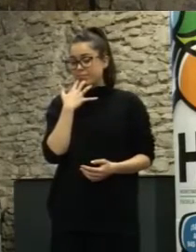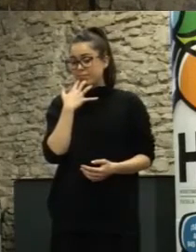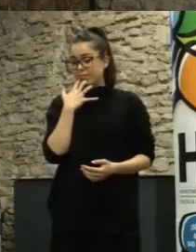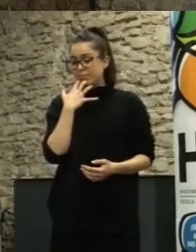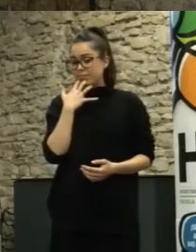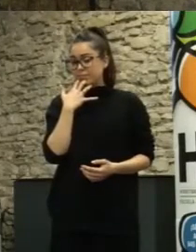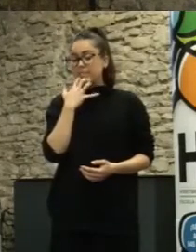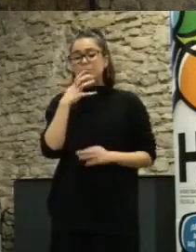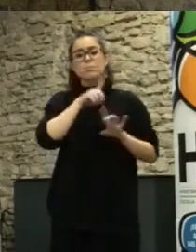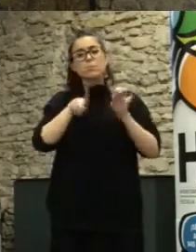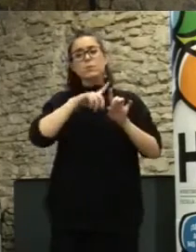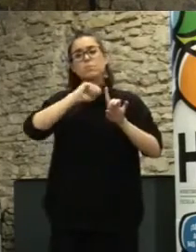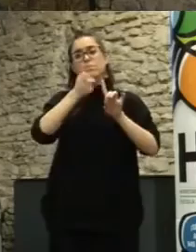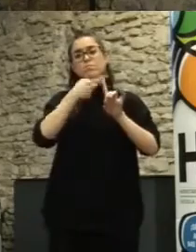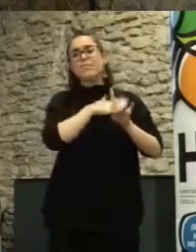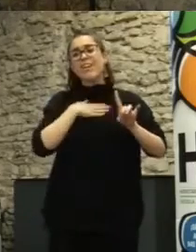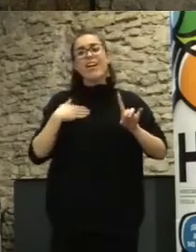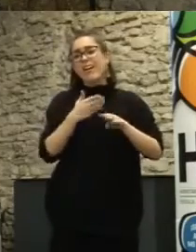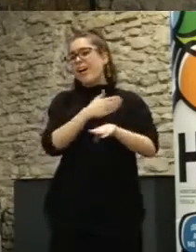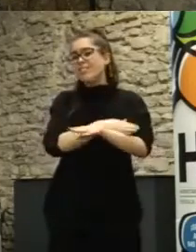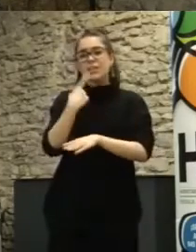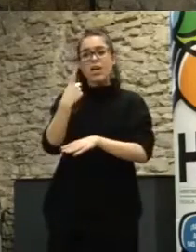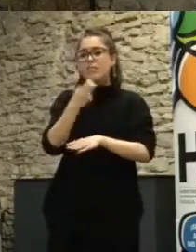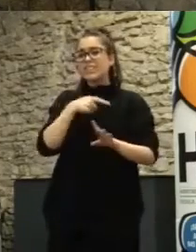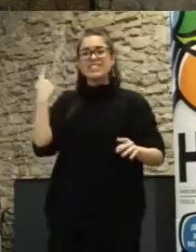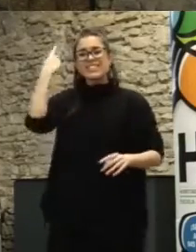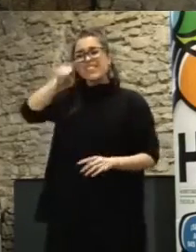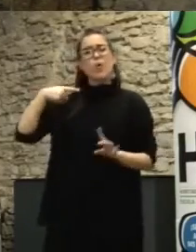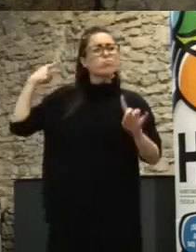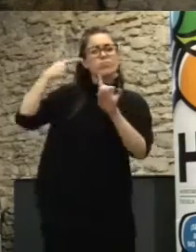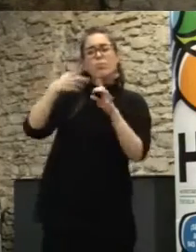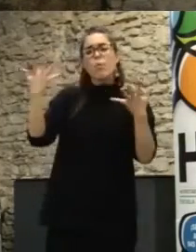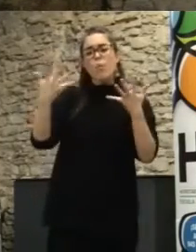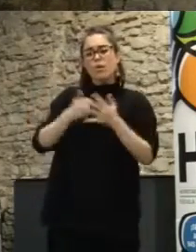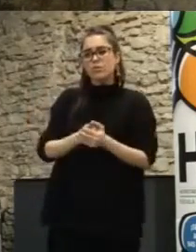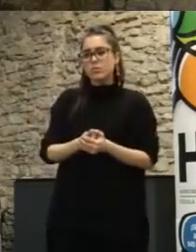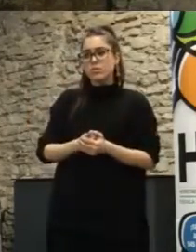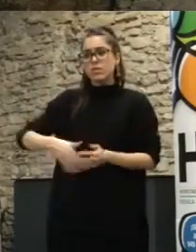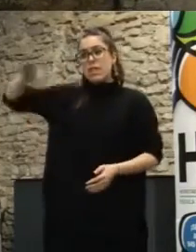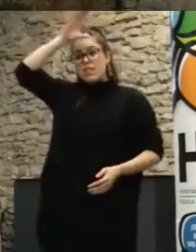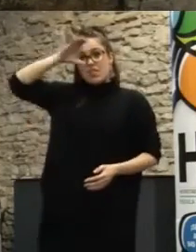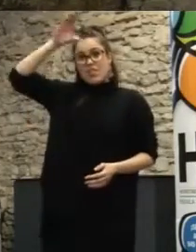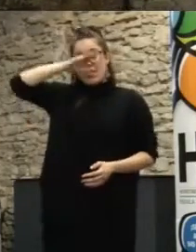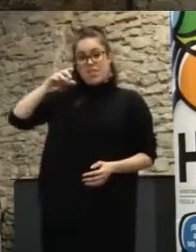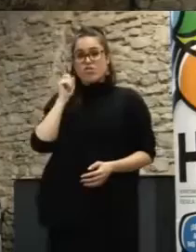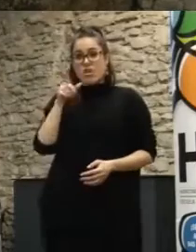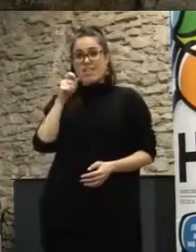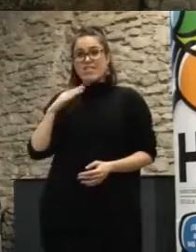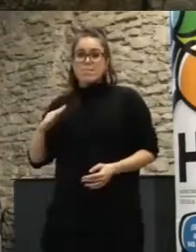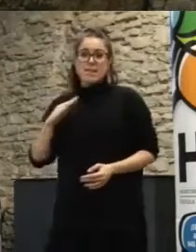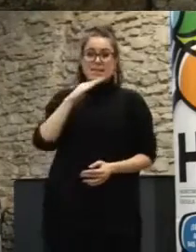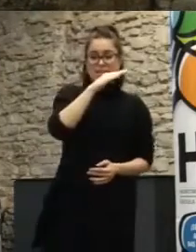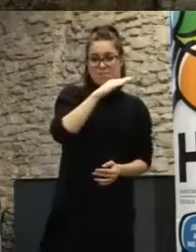identificación de desafíos primero tenemos que tener muy claro cuál es el objetivo ¿vale? que en ciencia hablamos de variable dependiente ¿cuál es la variable